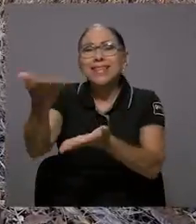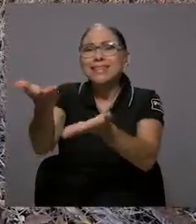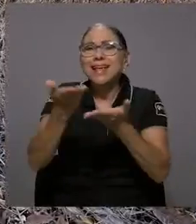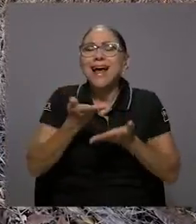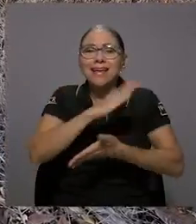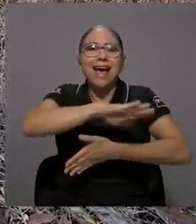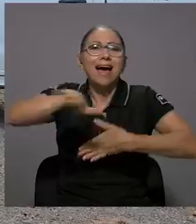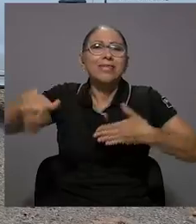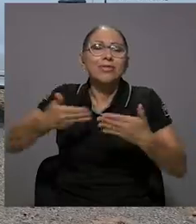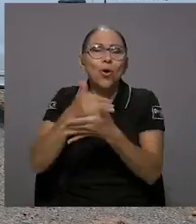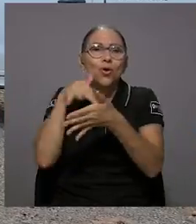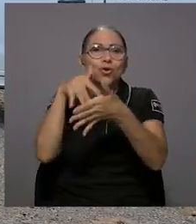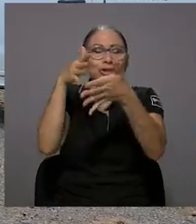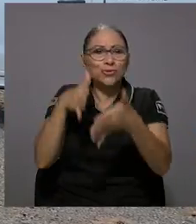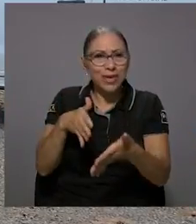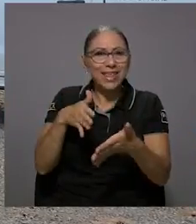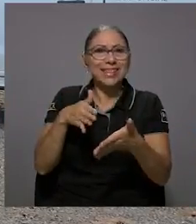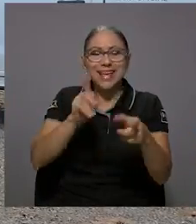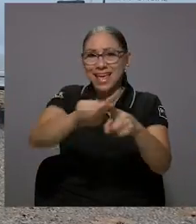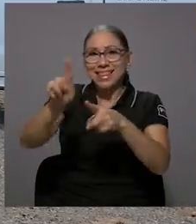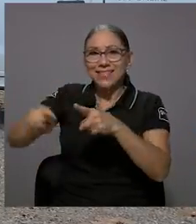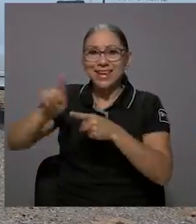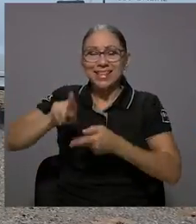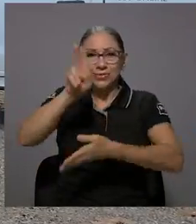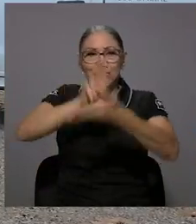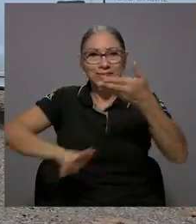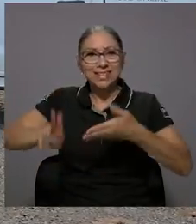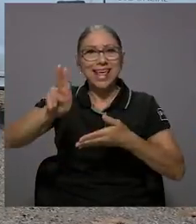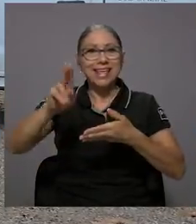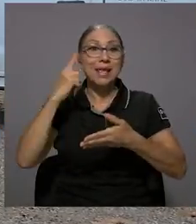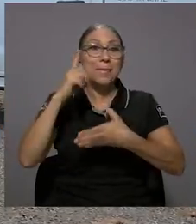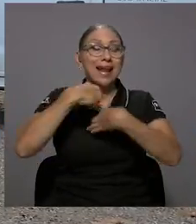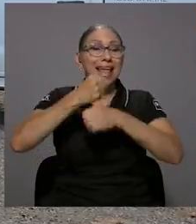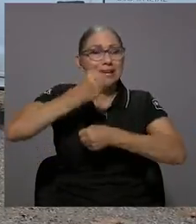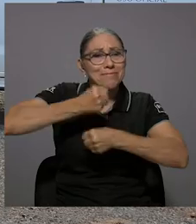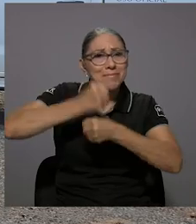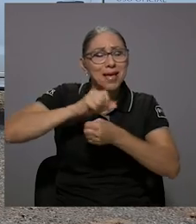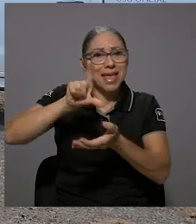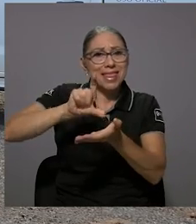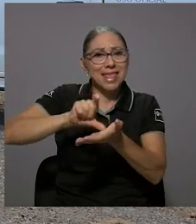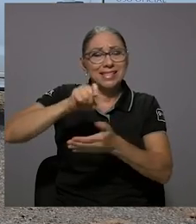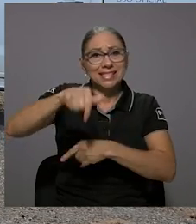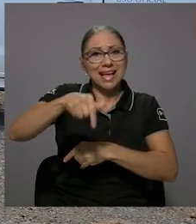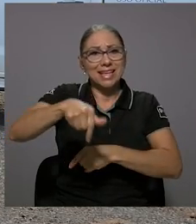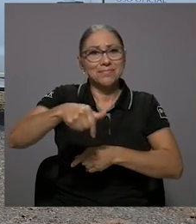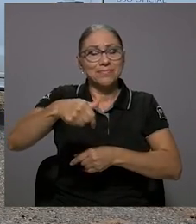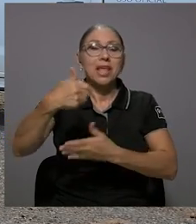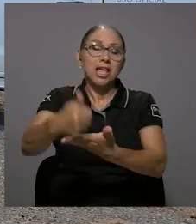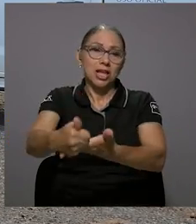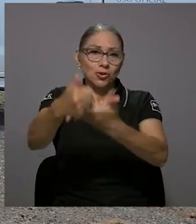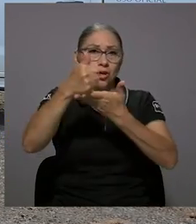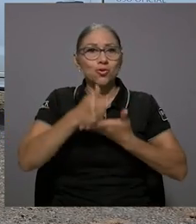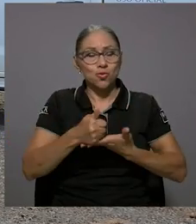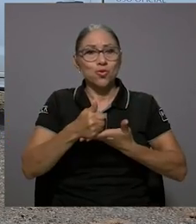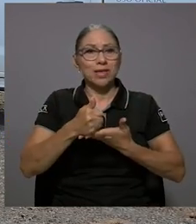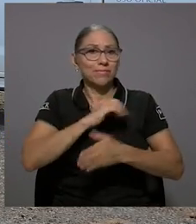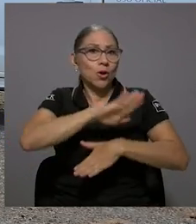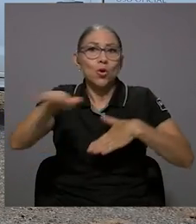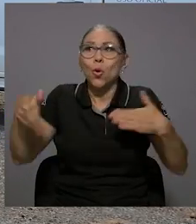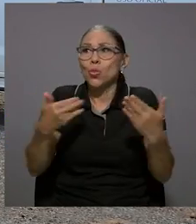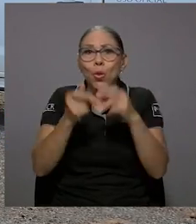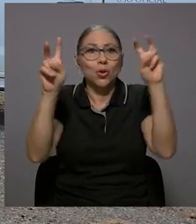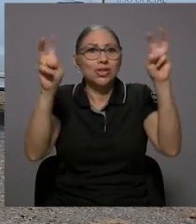alcalde decidiría más bien que la universidad se traiga a todos los muchachos de las diferentes